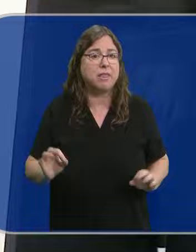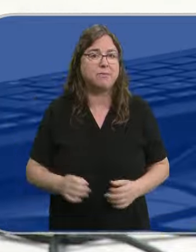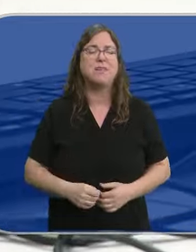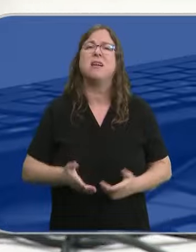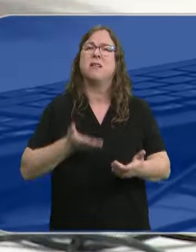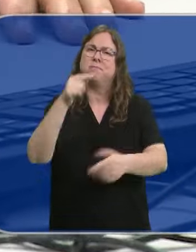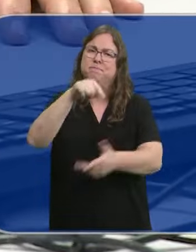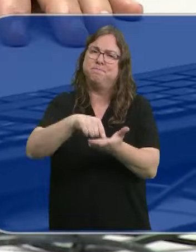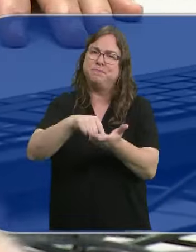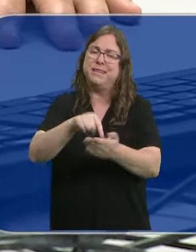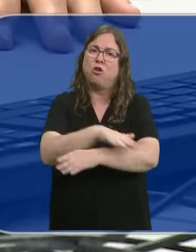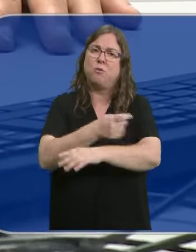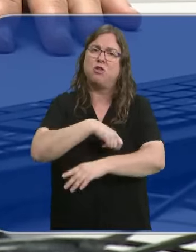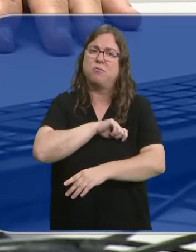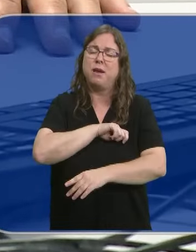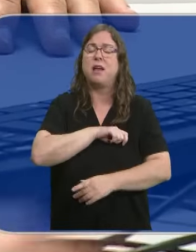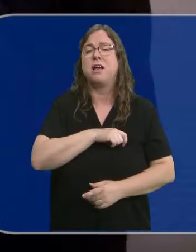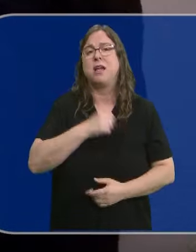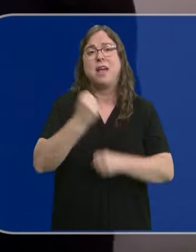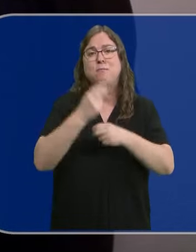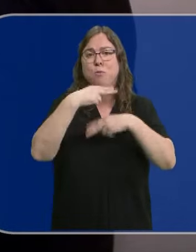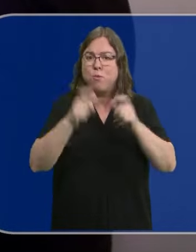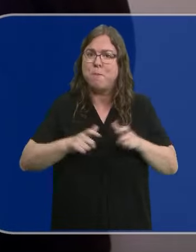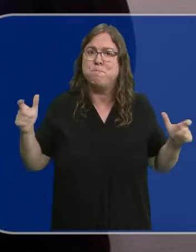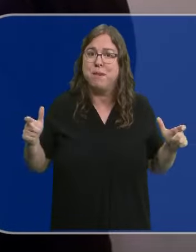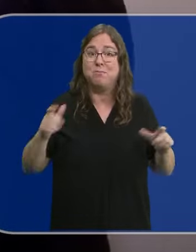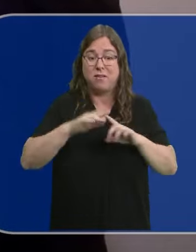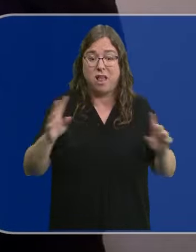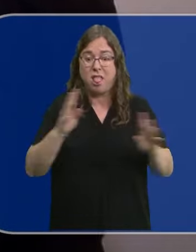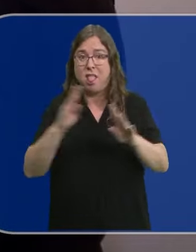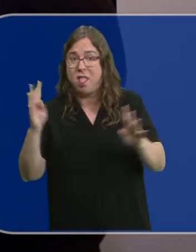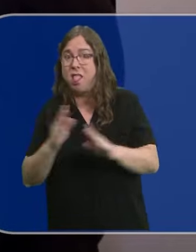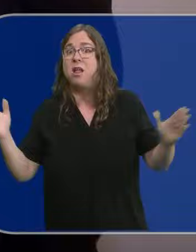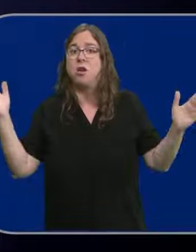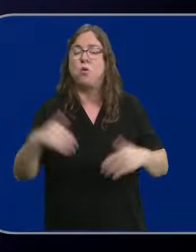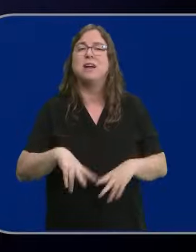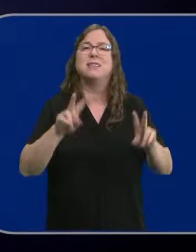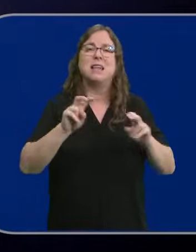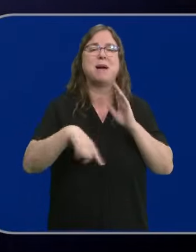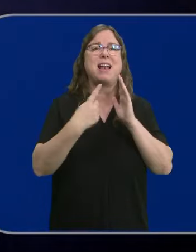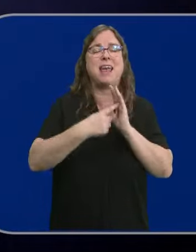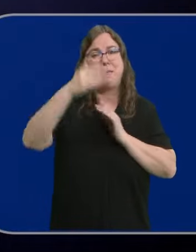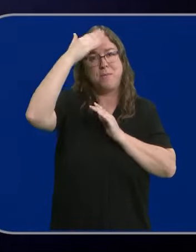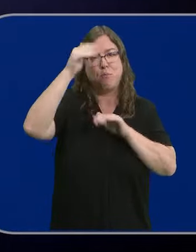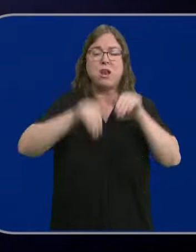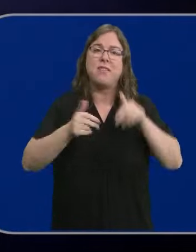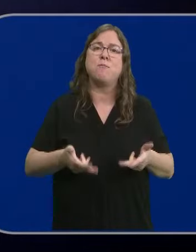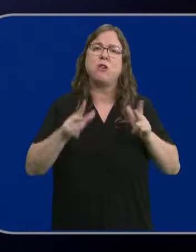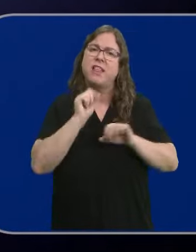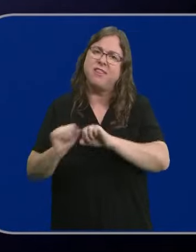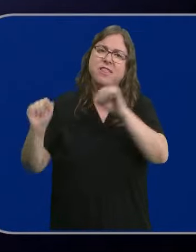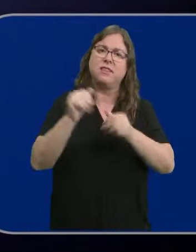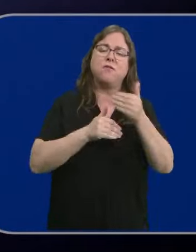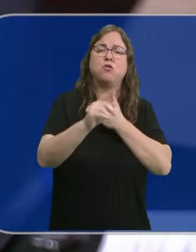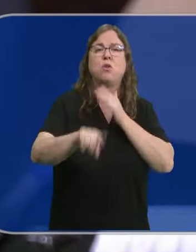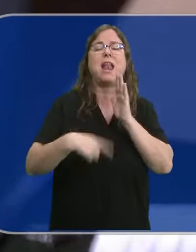de empleo público para evitar un colapso en el relevo generacional. Sobre memoria democrática, insisten en la defensa de la futura ley de Concordia, que seguirá